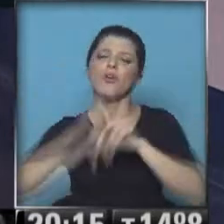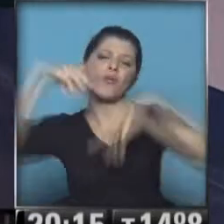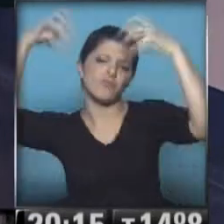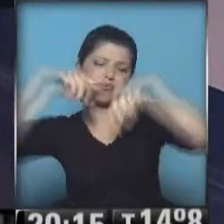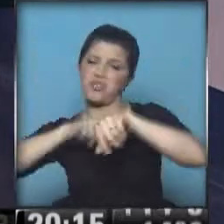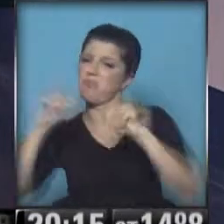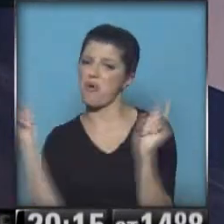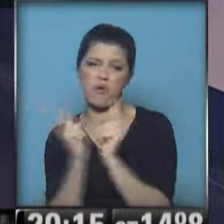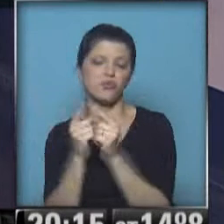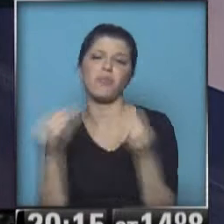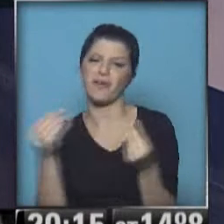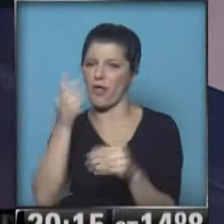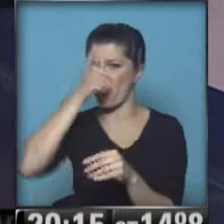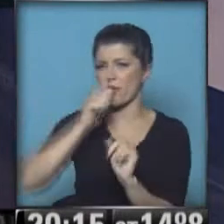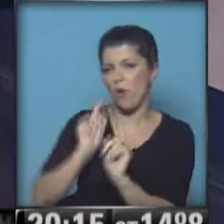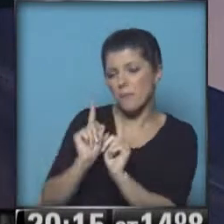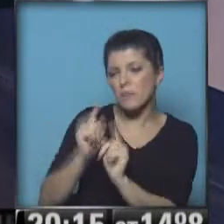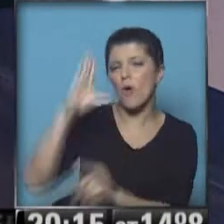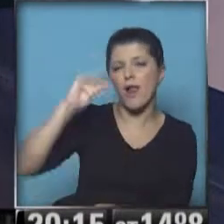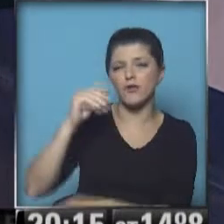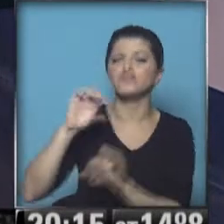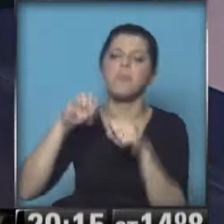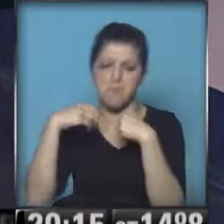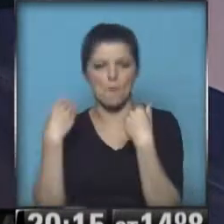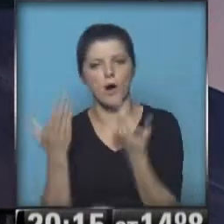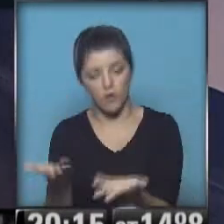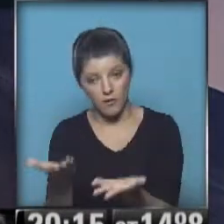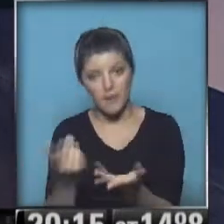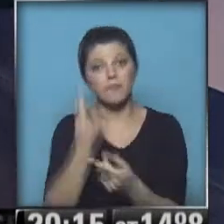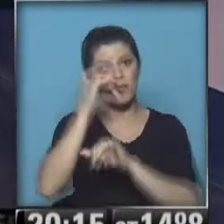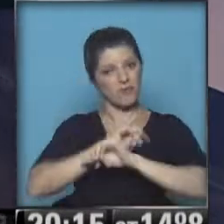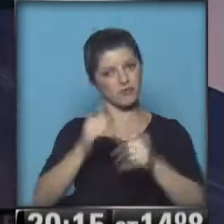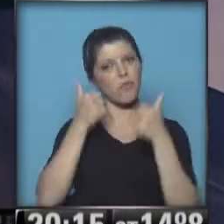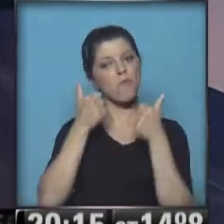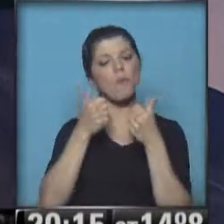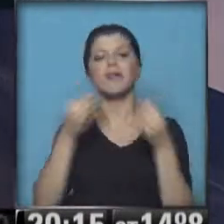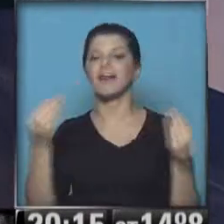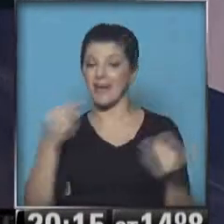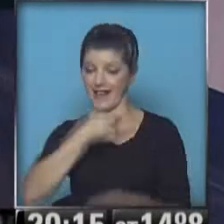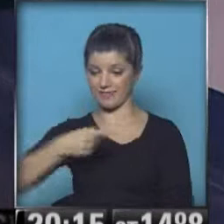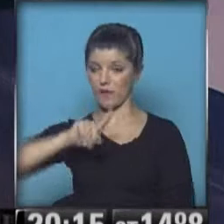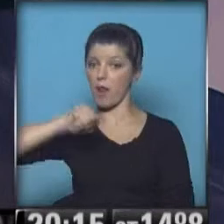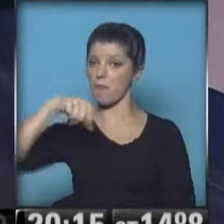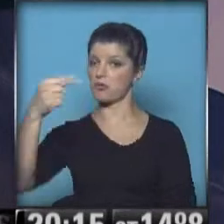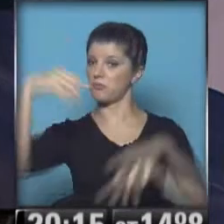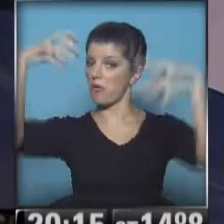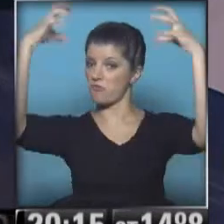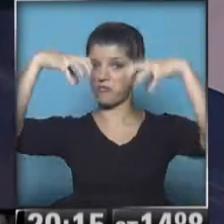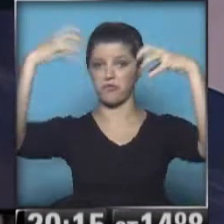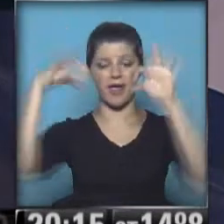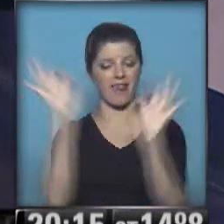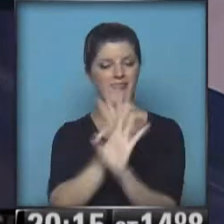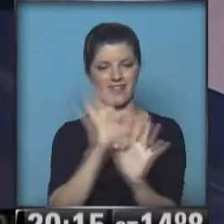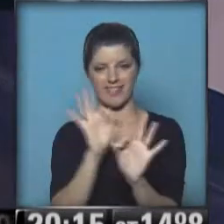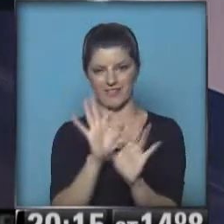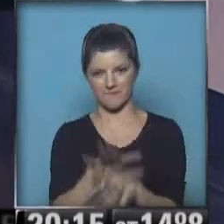corta duración porque ya el domingo, hacia el final del día, mejora el tiempo. Y la buena noticia, además, es que la semana entrante no se esperan lluvias en toda la